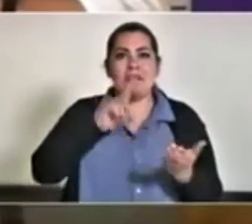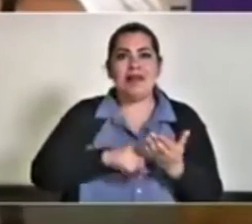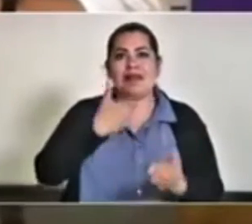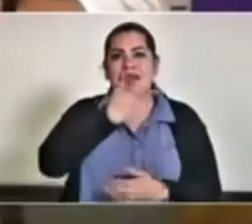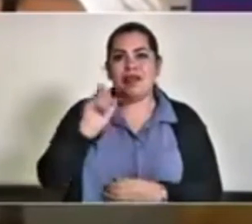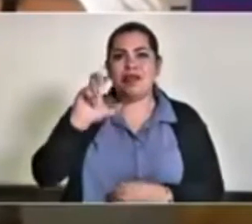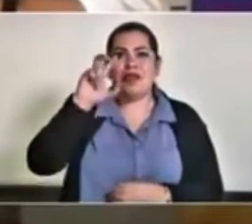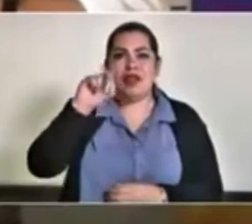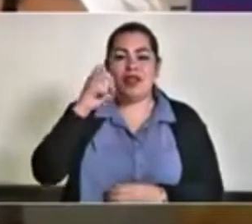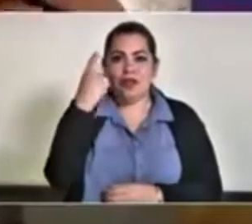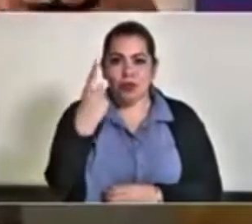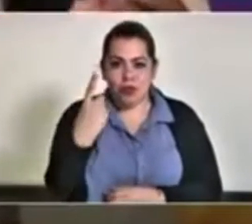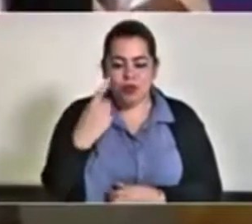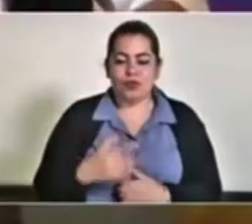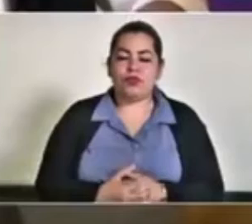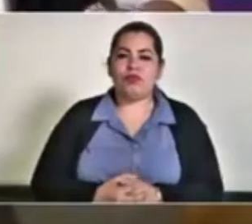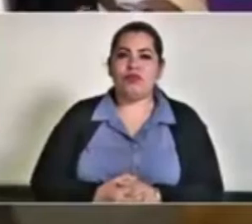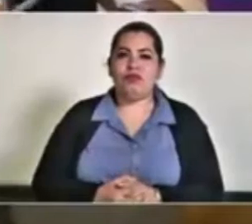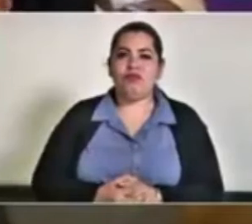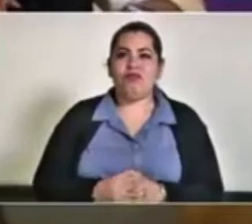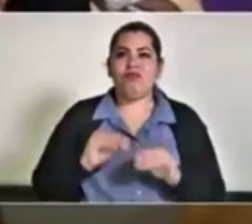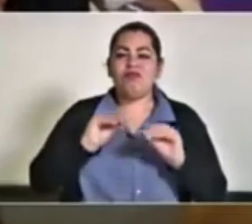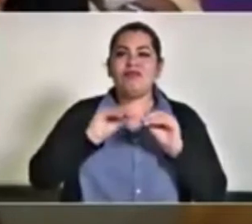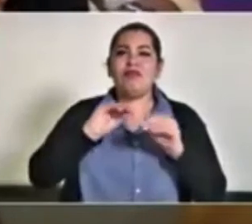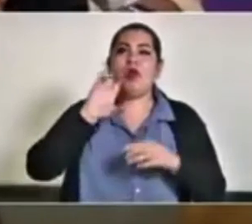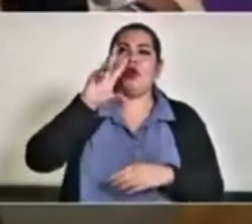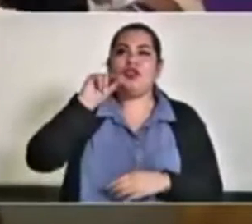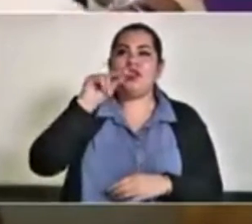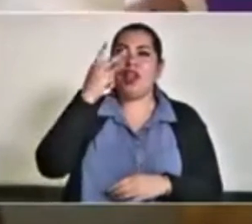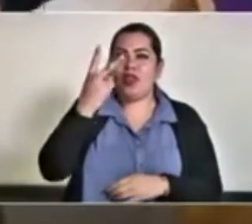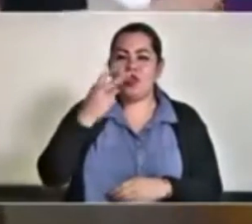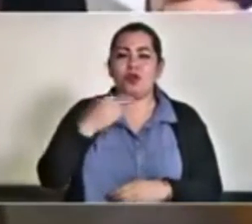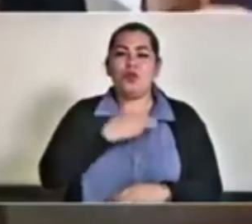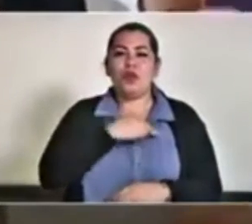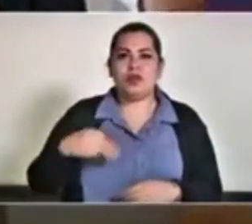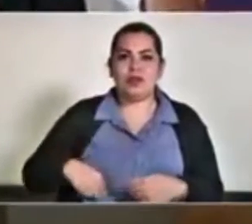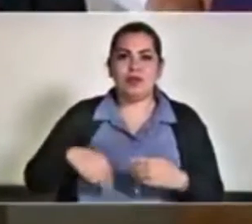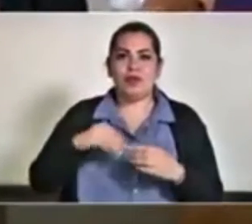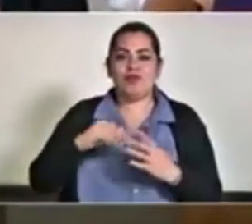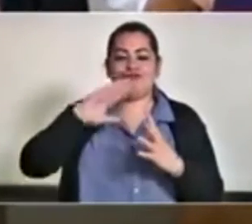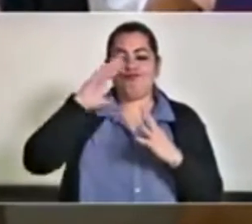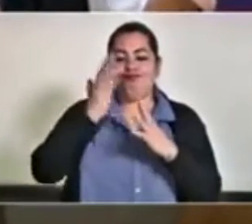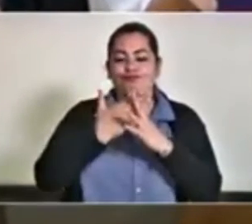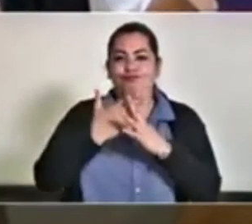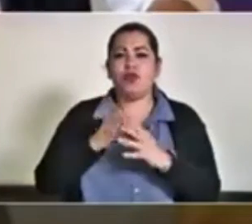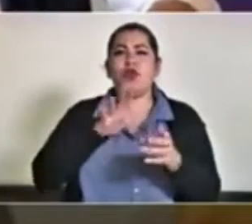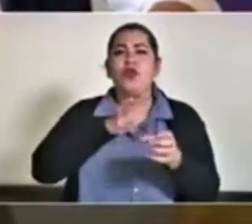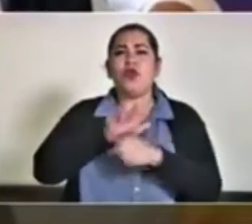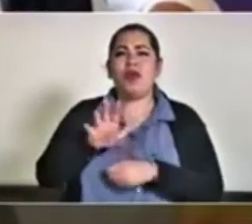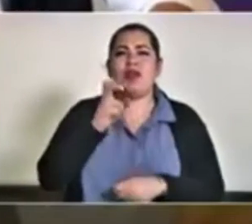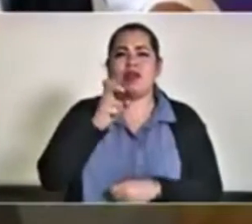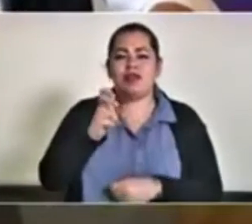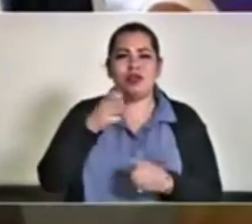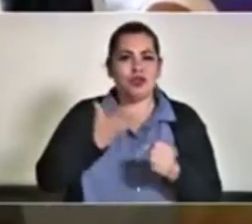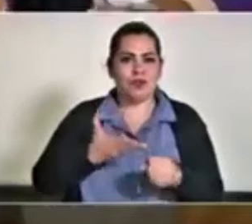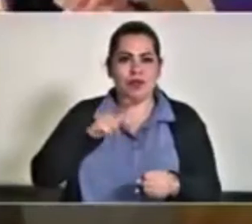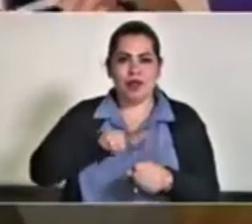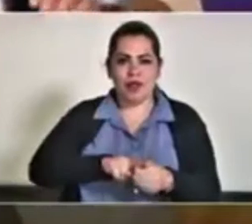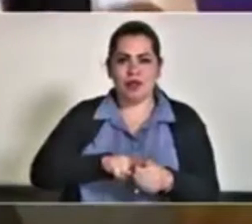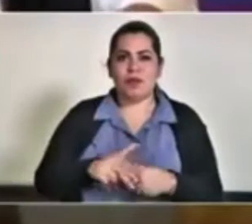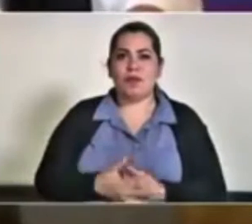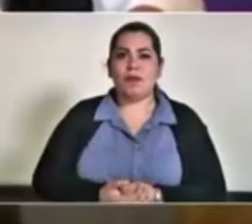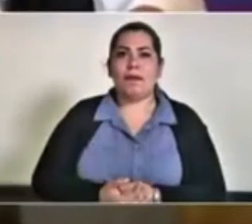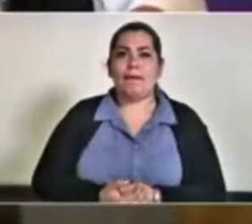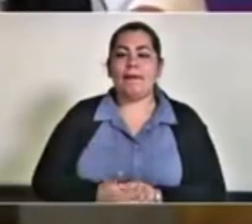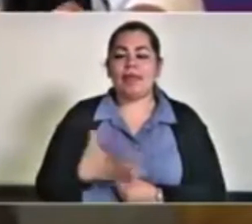,731 distribuidos en 82 municipios. En lo que respecta a hospitalización,